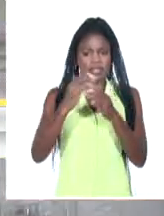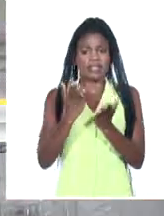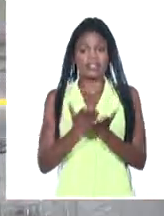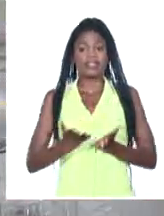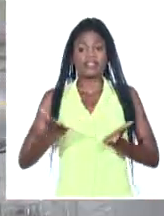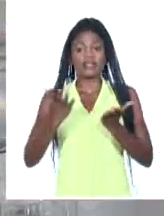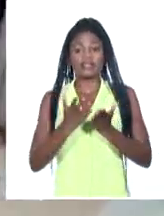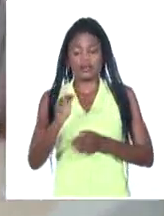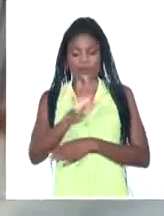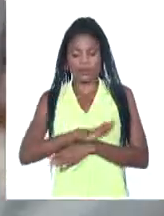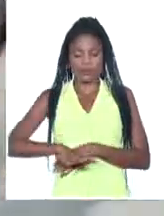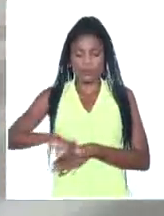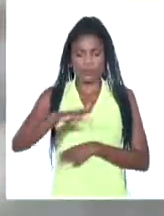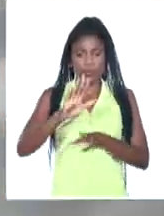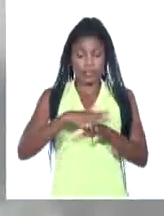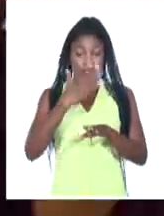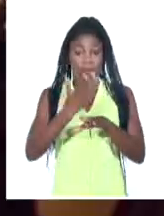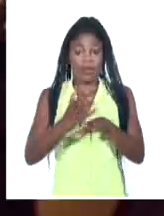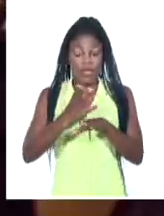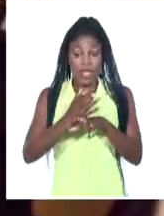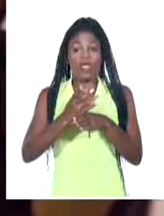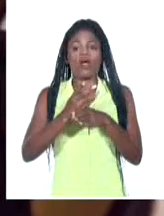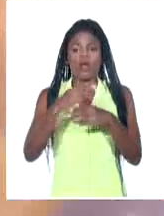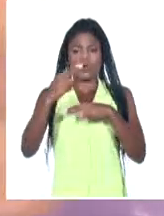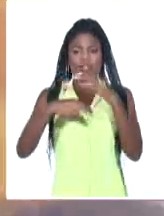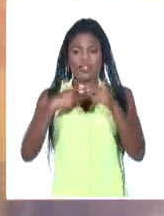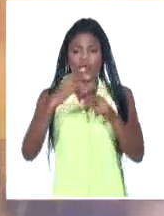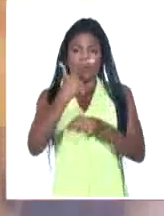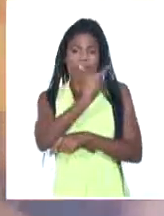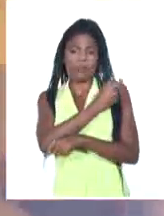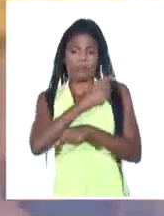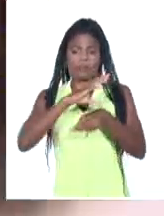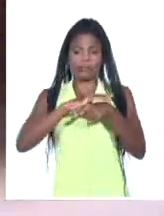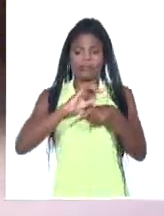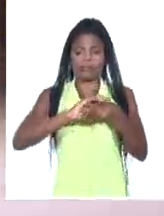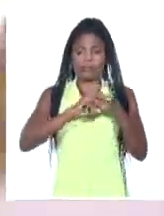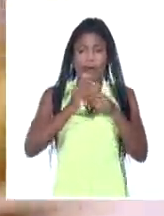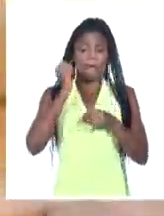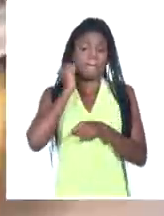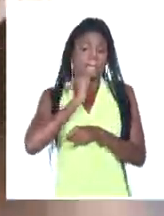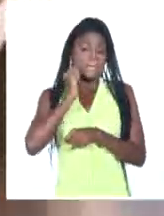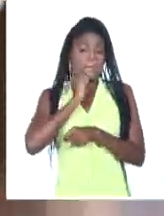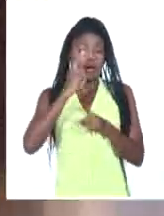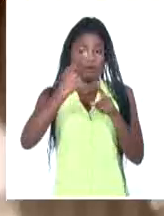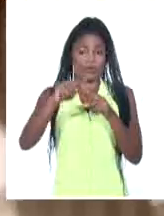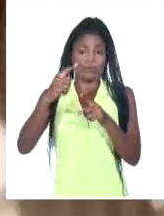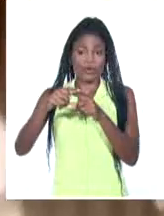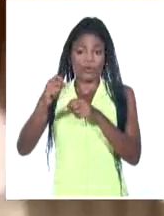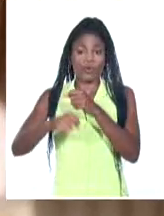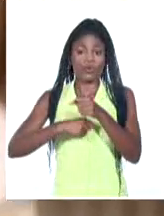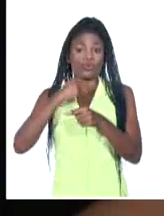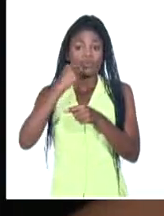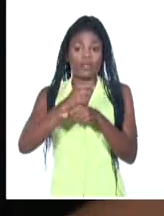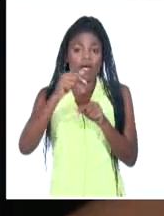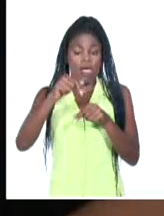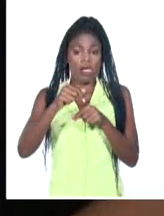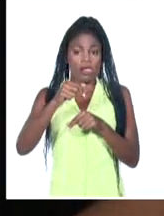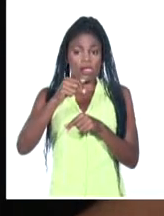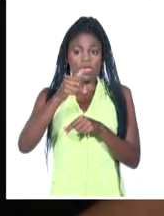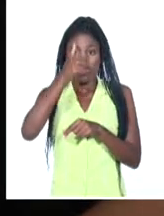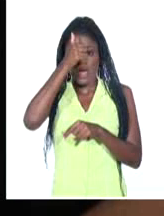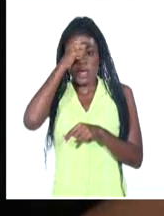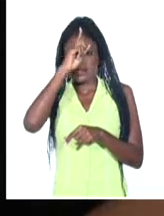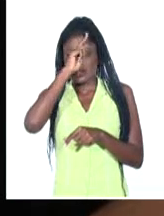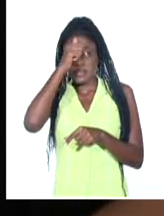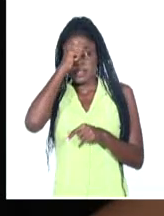Durante el combate a la COVID-19, elaboraron más de 10 productos utilizados en el Sistema Nacional de Salud. Nosotros